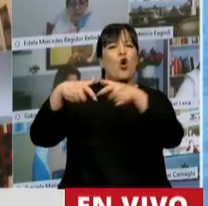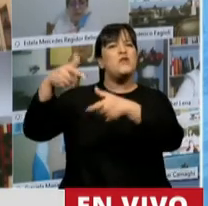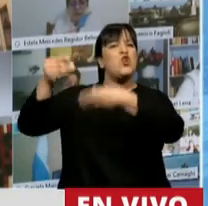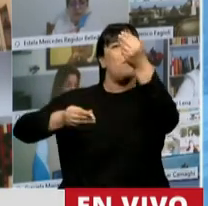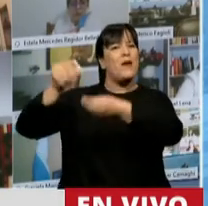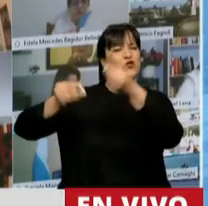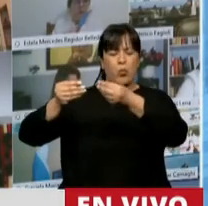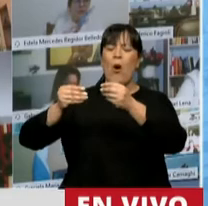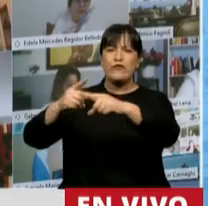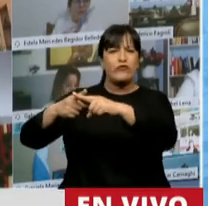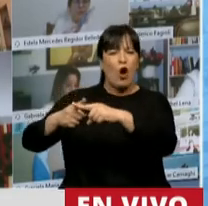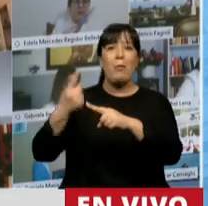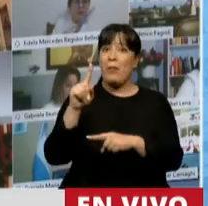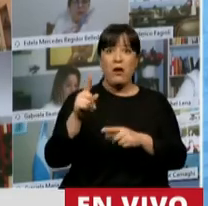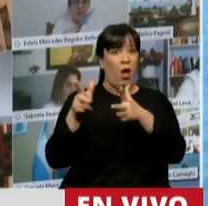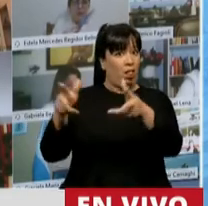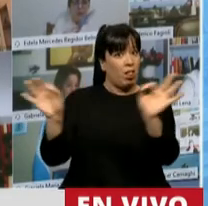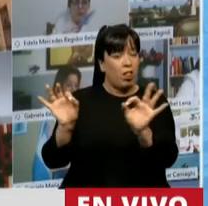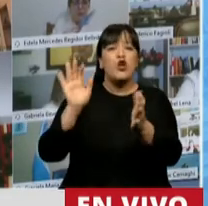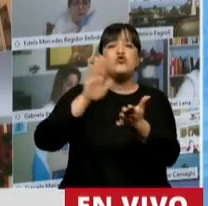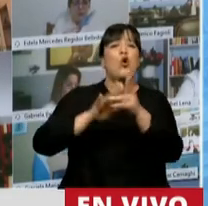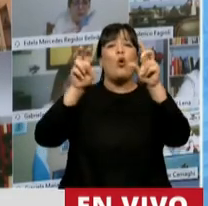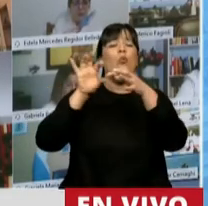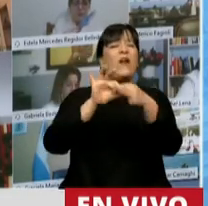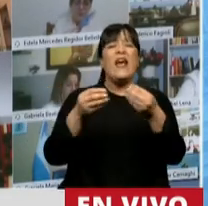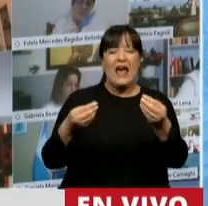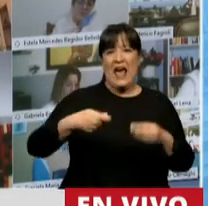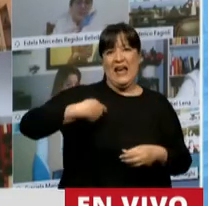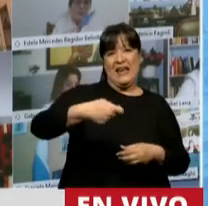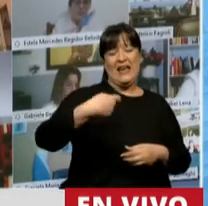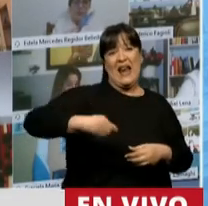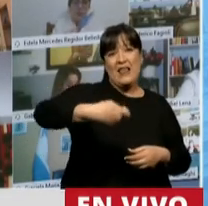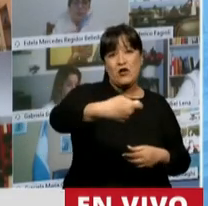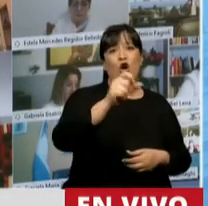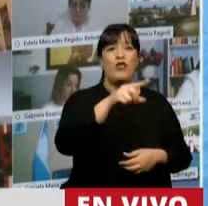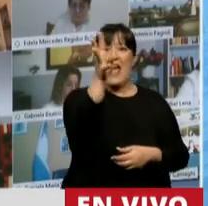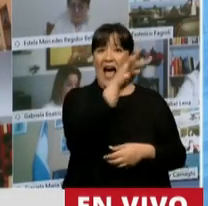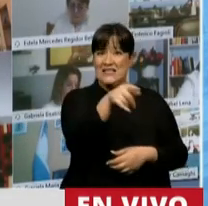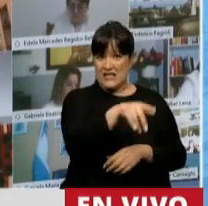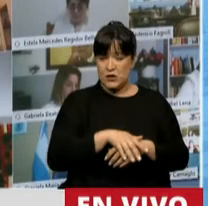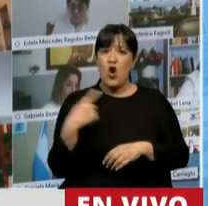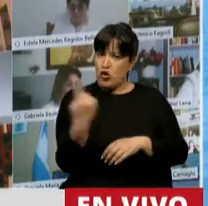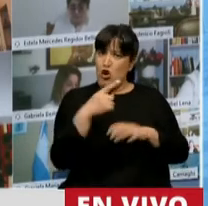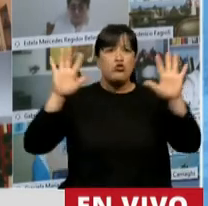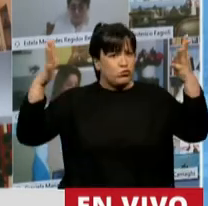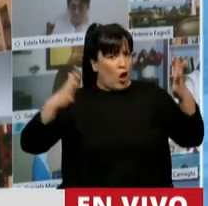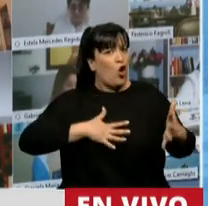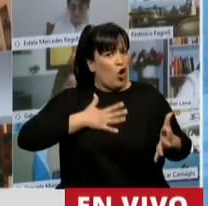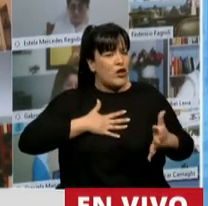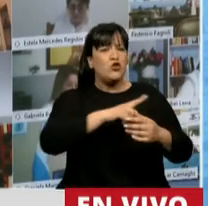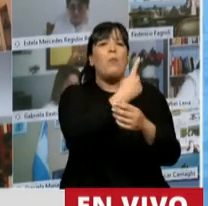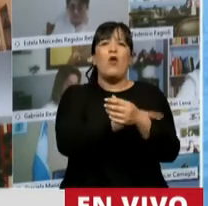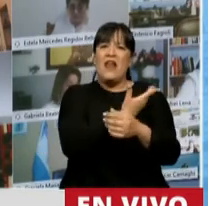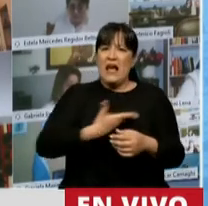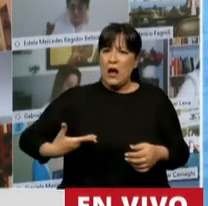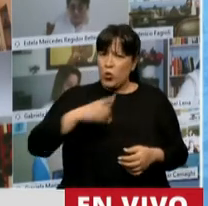Presupuestos discutiéndolo, que es el relacionado con los créditos de la ANSES. Y nosotros celebramos que el Poder Ejecutivo lo haya